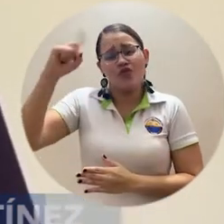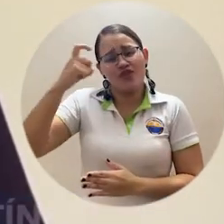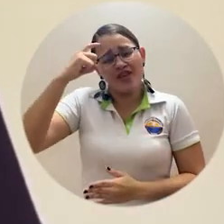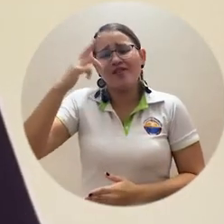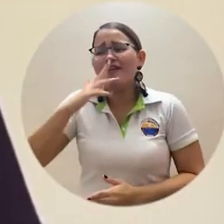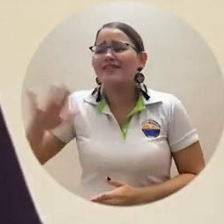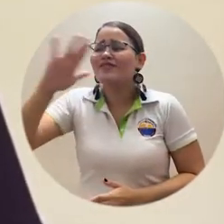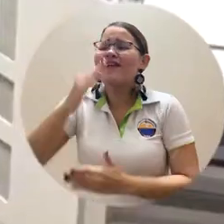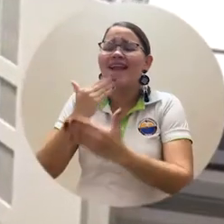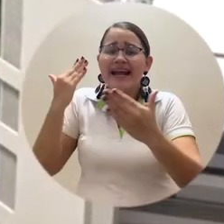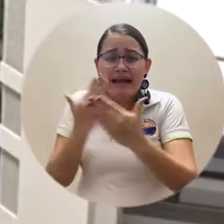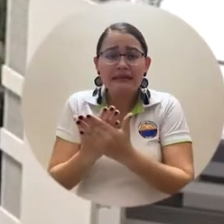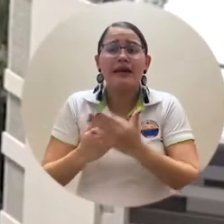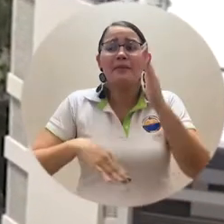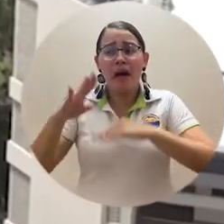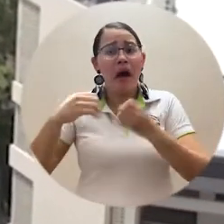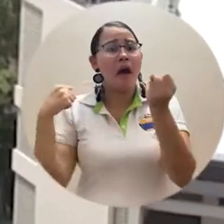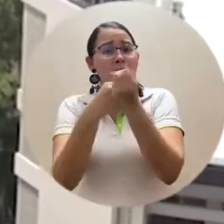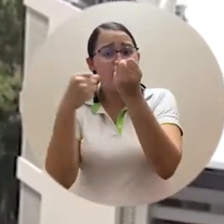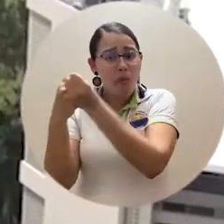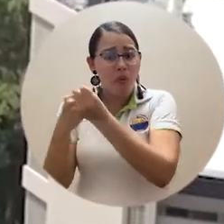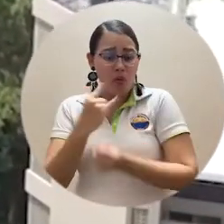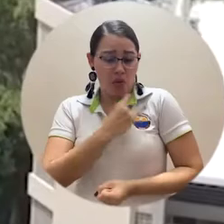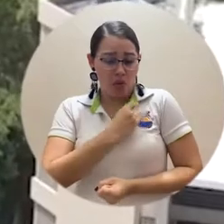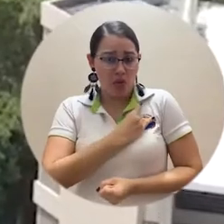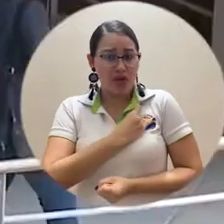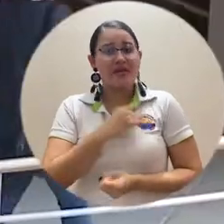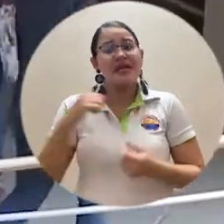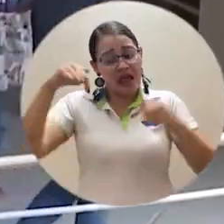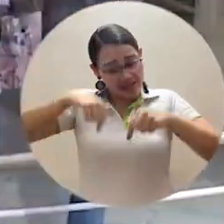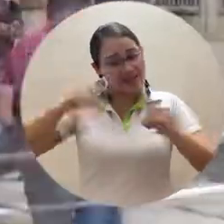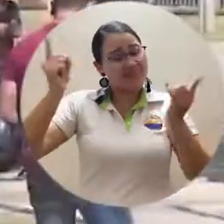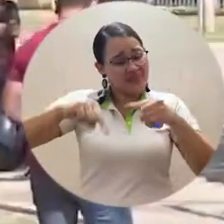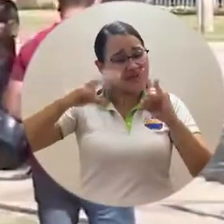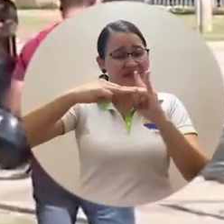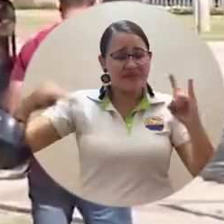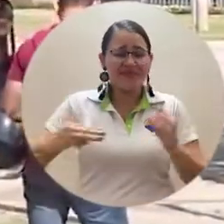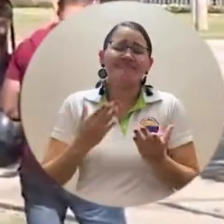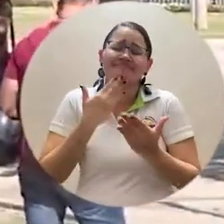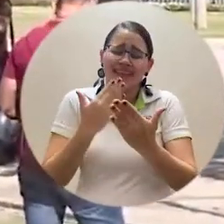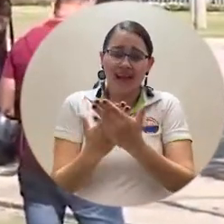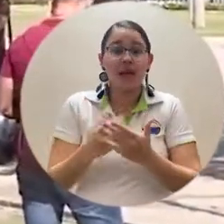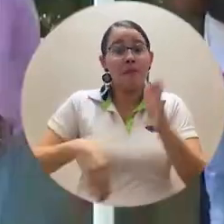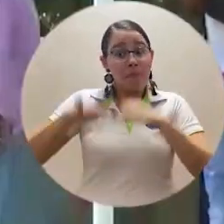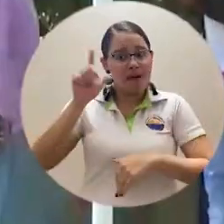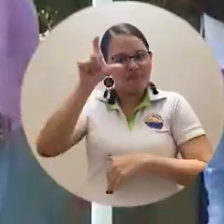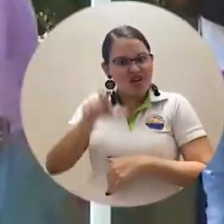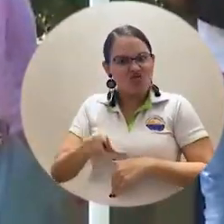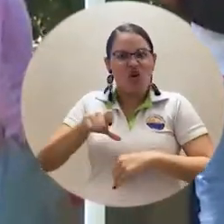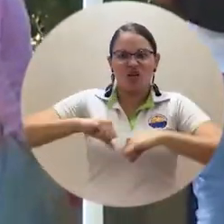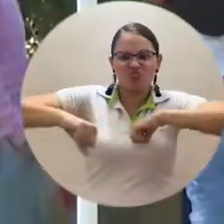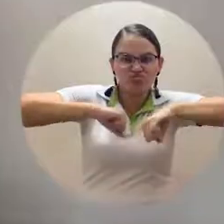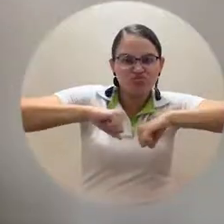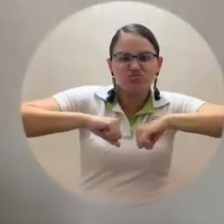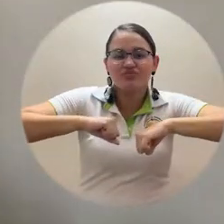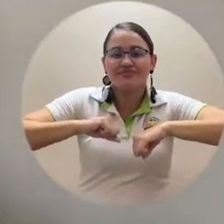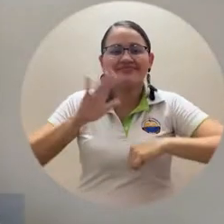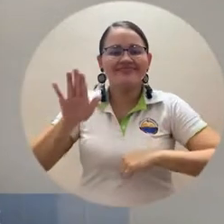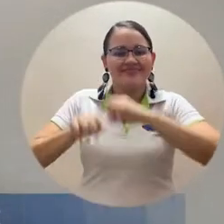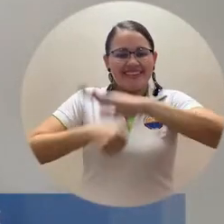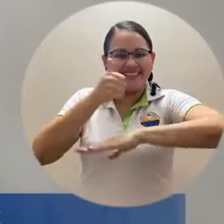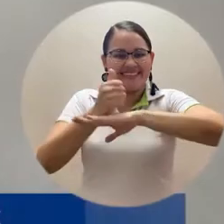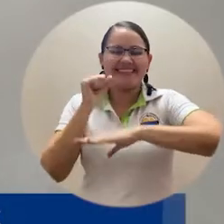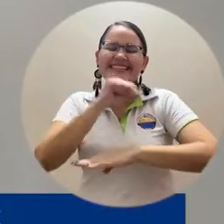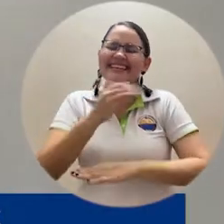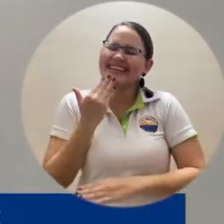muchas universidades en nuestro país. Muchas gracias a la gestión adelantada por nuestro rector de la Universidad del Magdalena, el doctor Pablo Vera. Es de mucho agrado